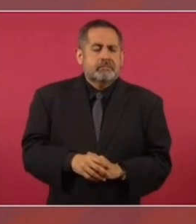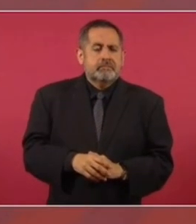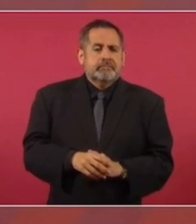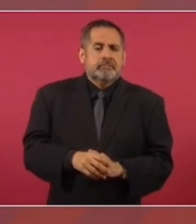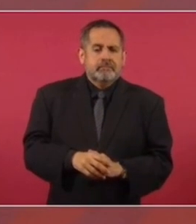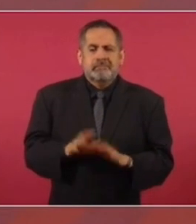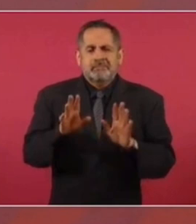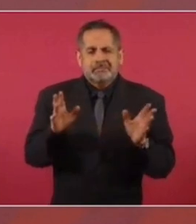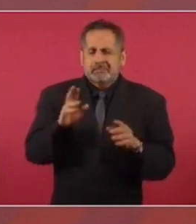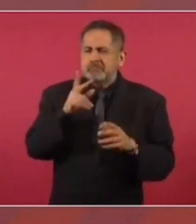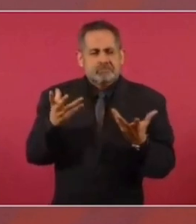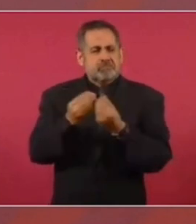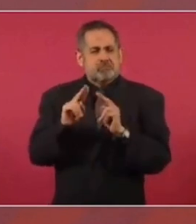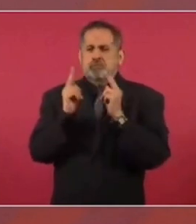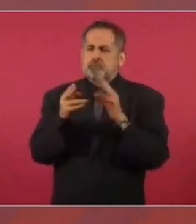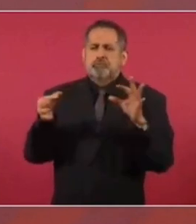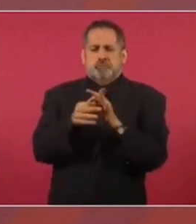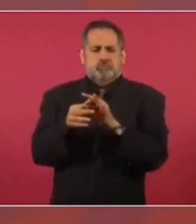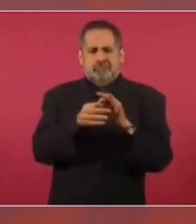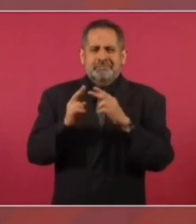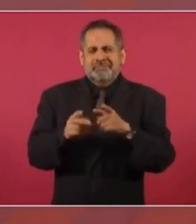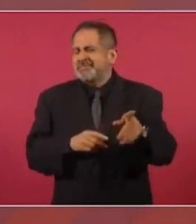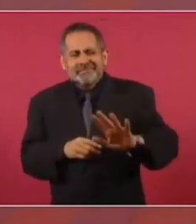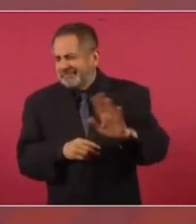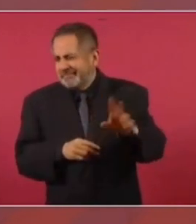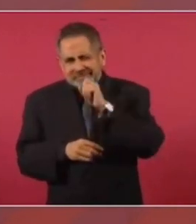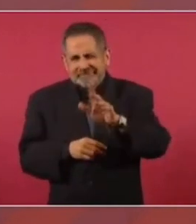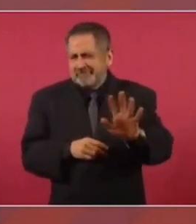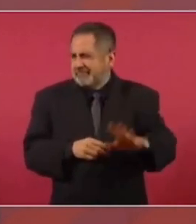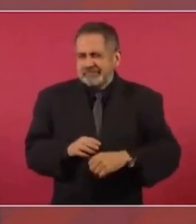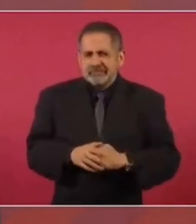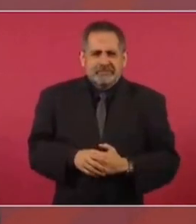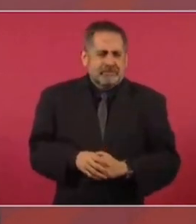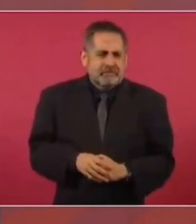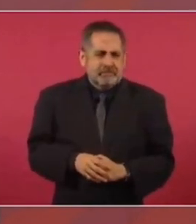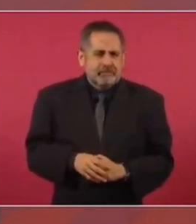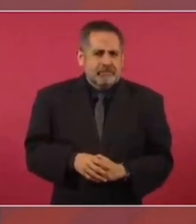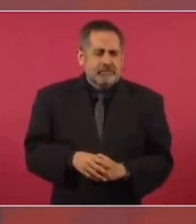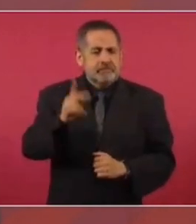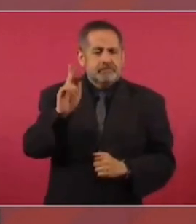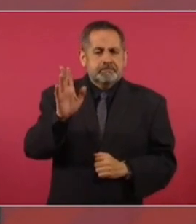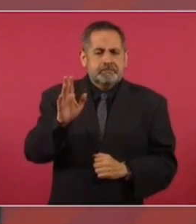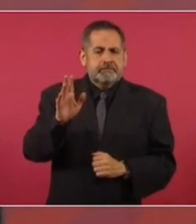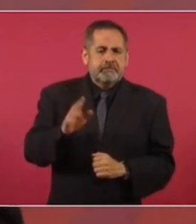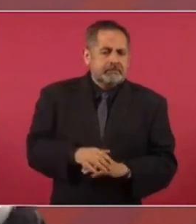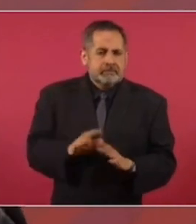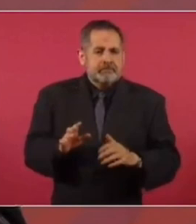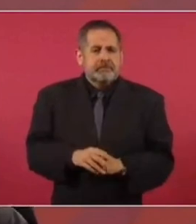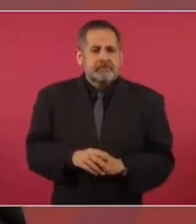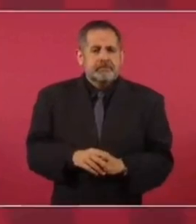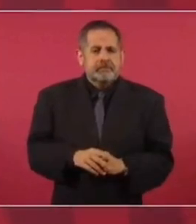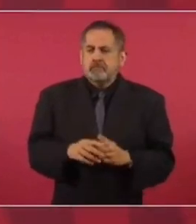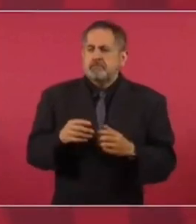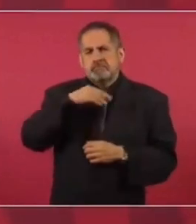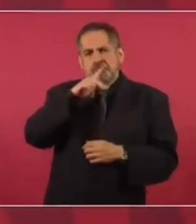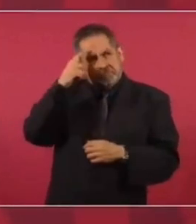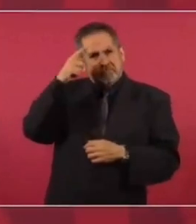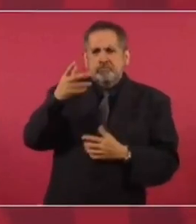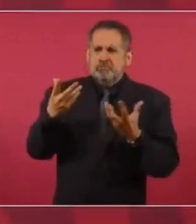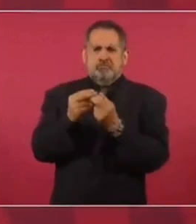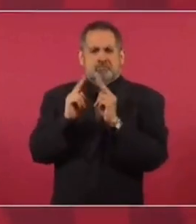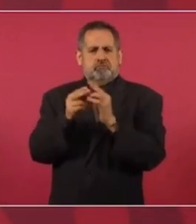y hay que buscar la unidad, no, no, tampoco, tampoco, pero pues hay que buscar la